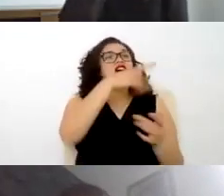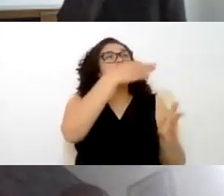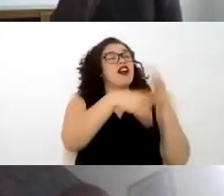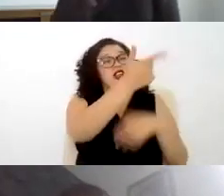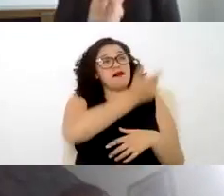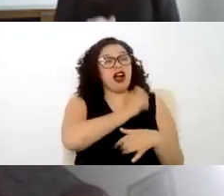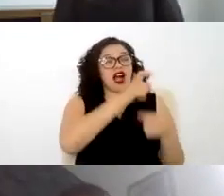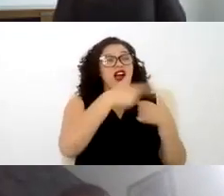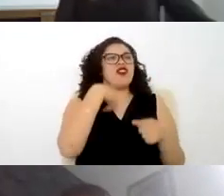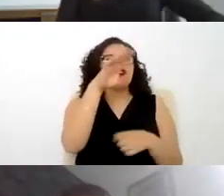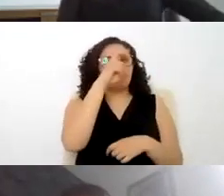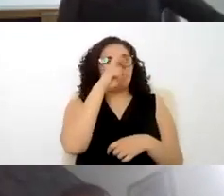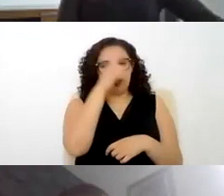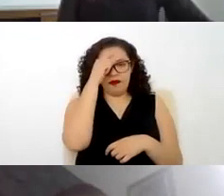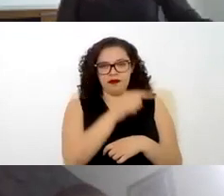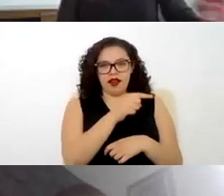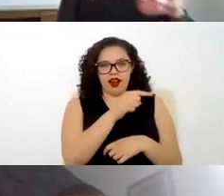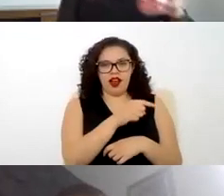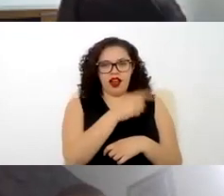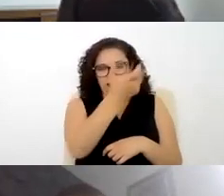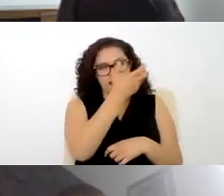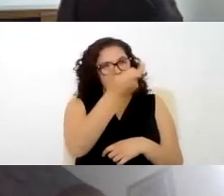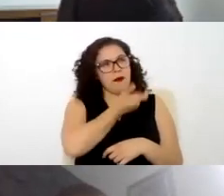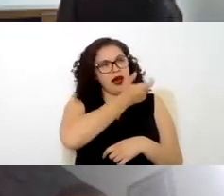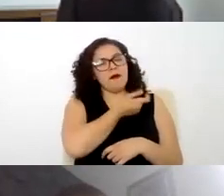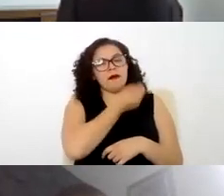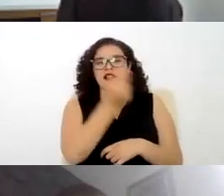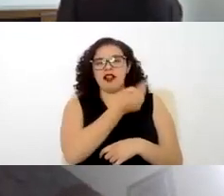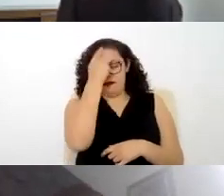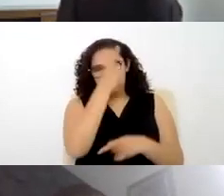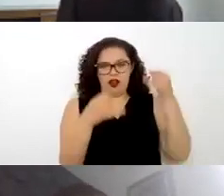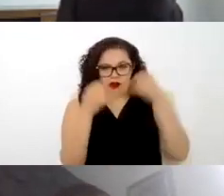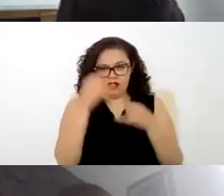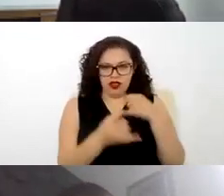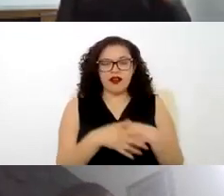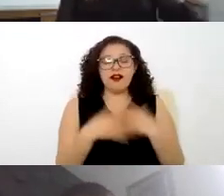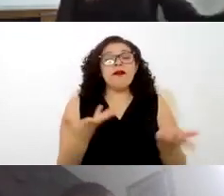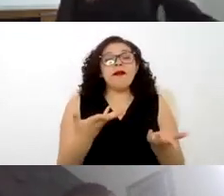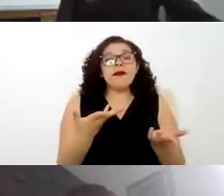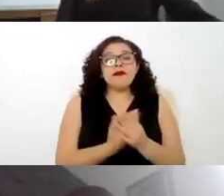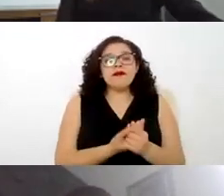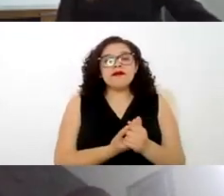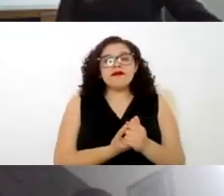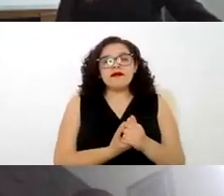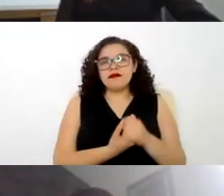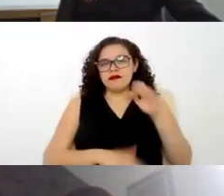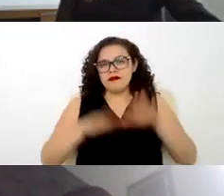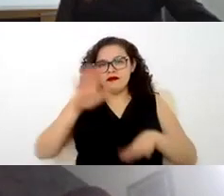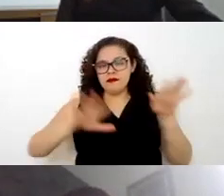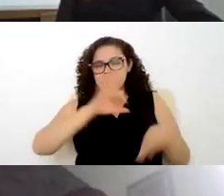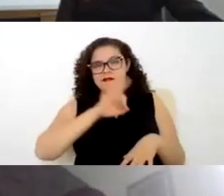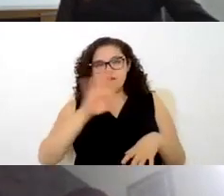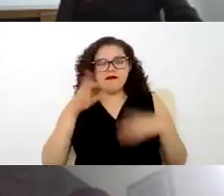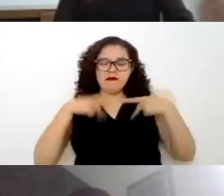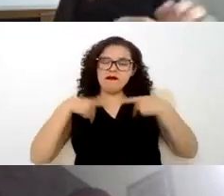otro tipo de obligaciones para reclamar el pago en juicio muchas veces se da el caso en el cual se despide